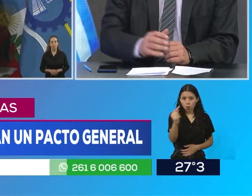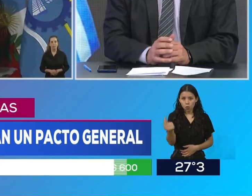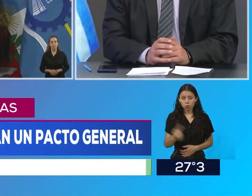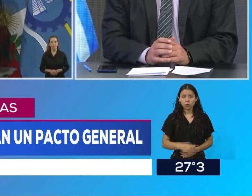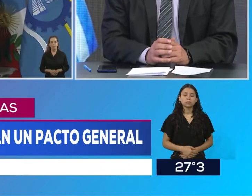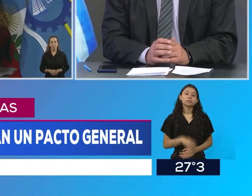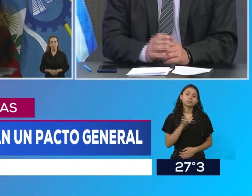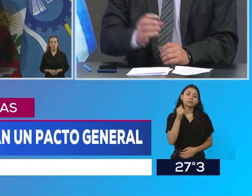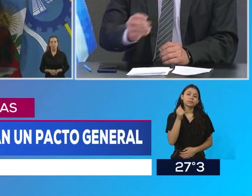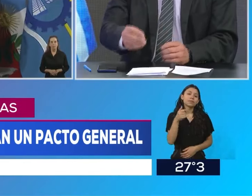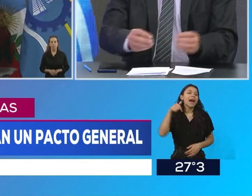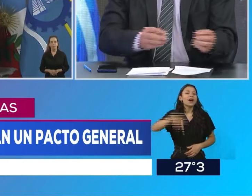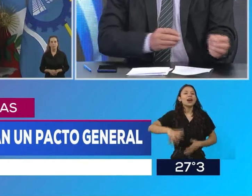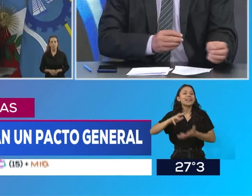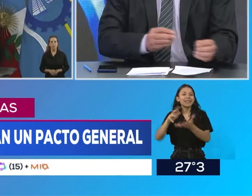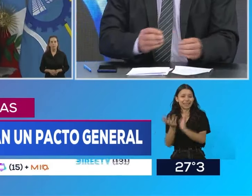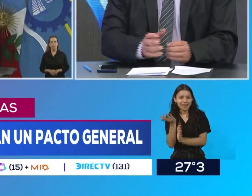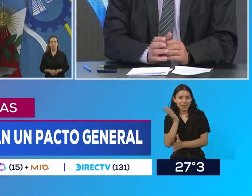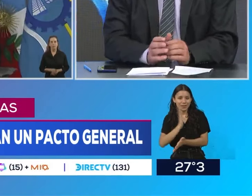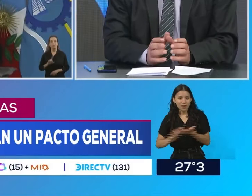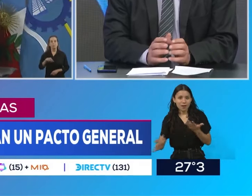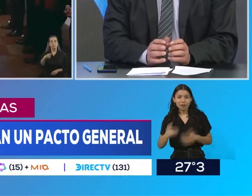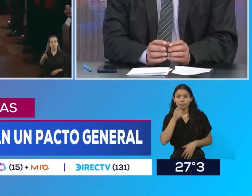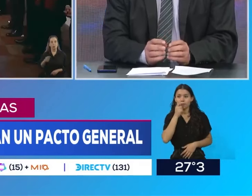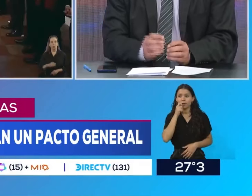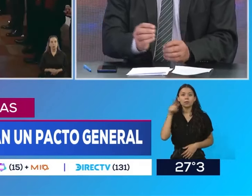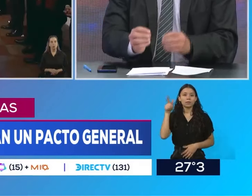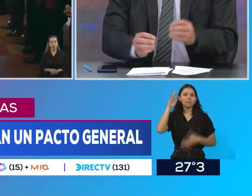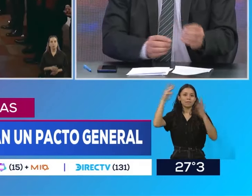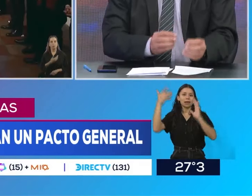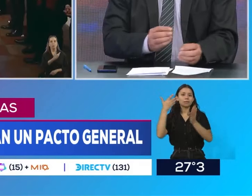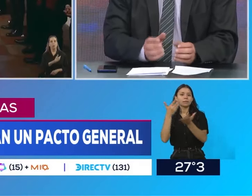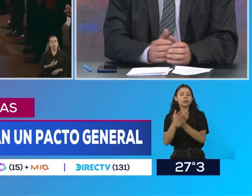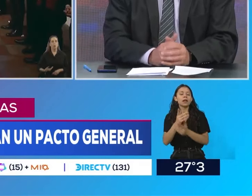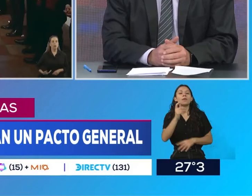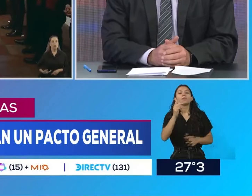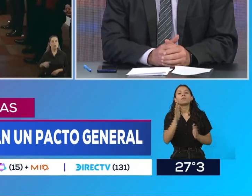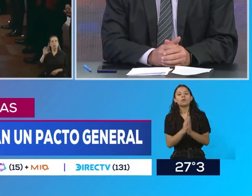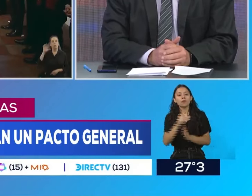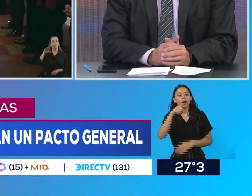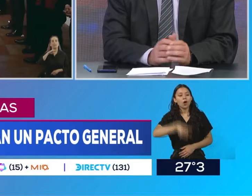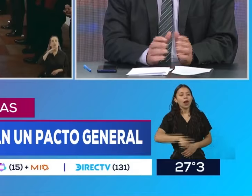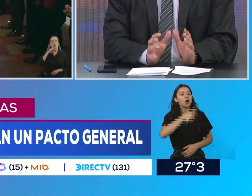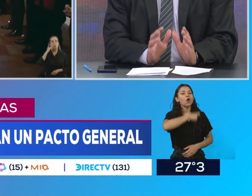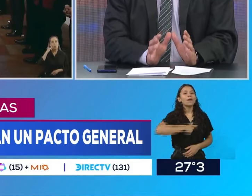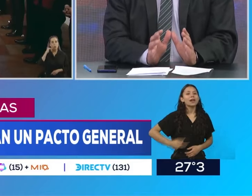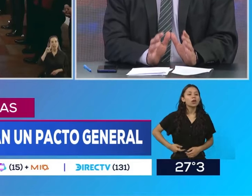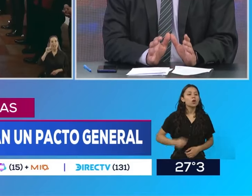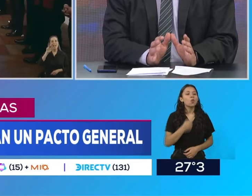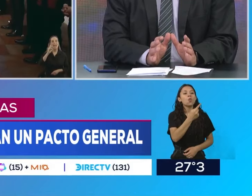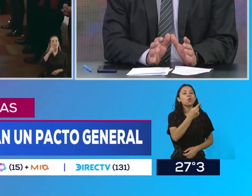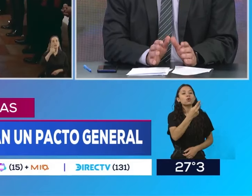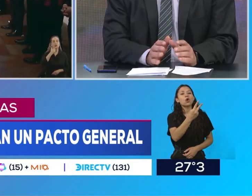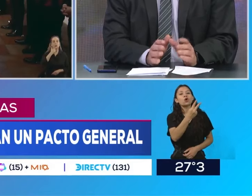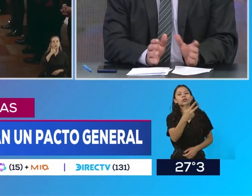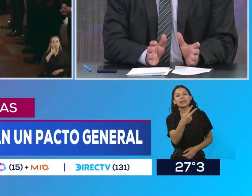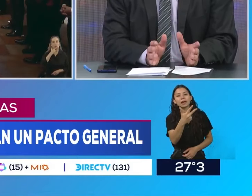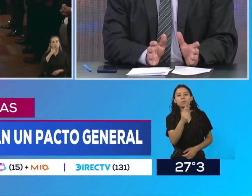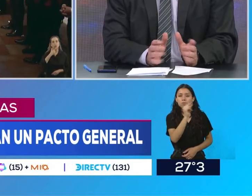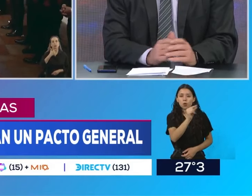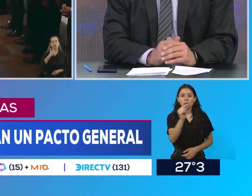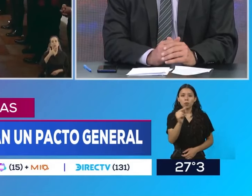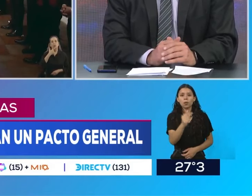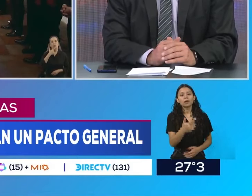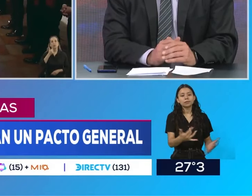habría pedido a su funcionario, vayan y llamen a algunos gobernadores con los que podríamos arreglar individualmente. A eso se niega el